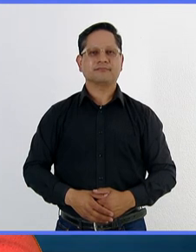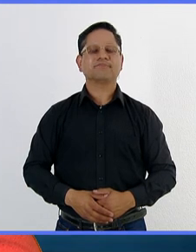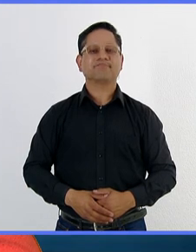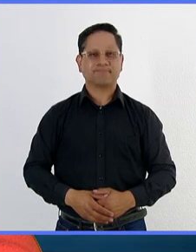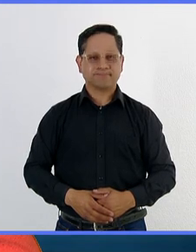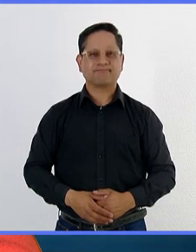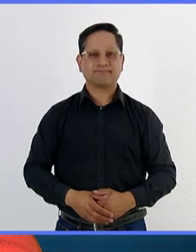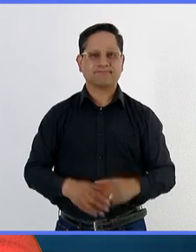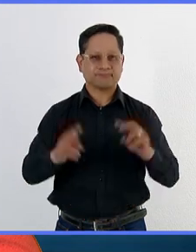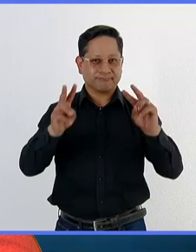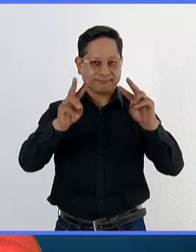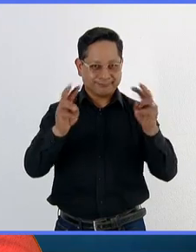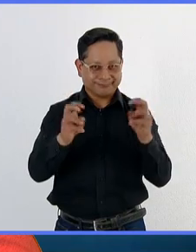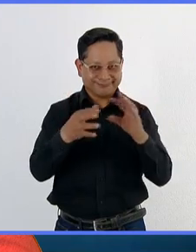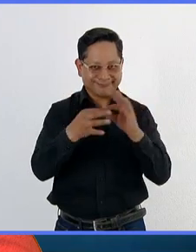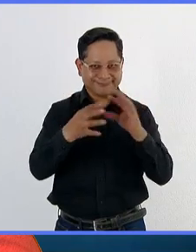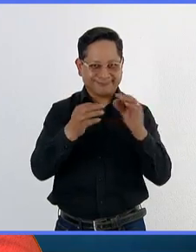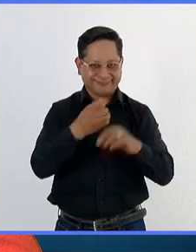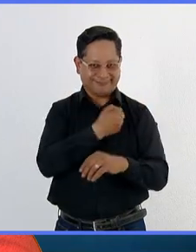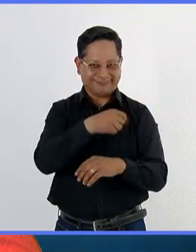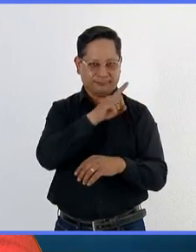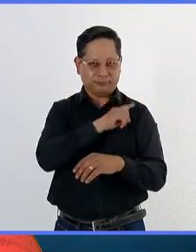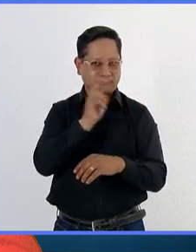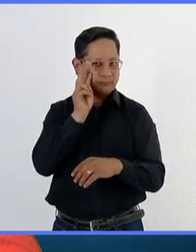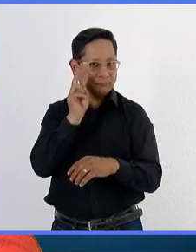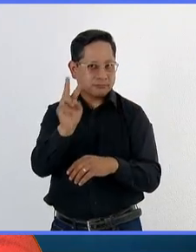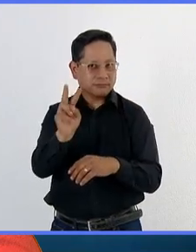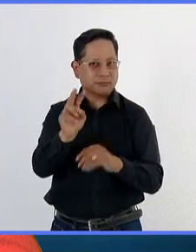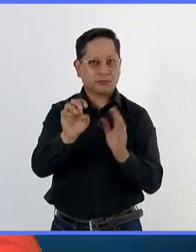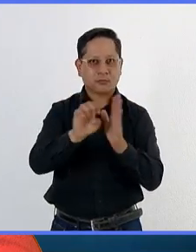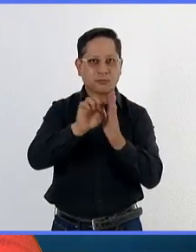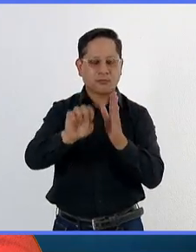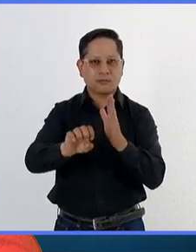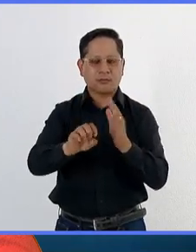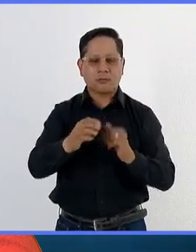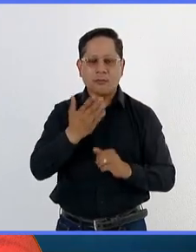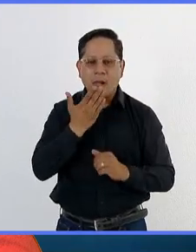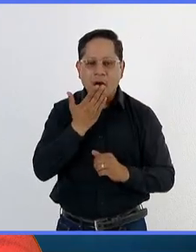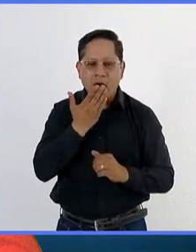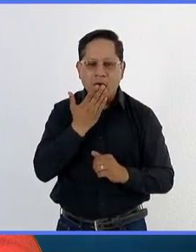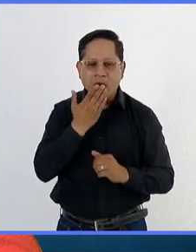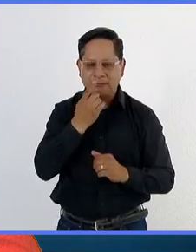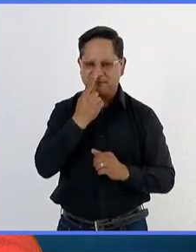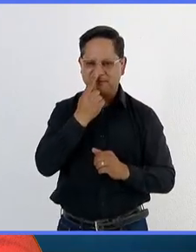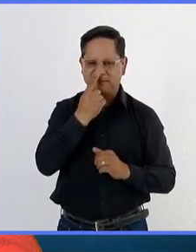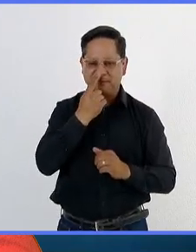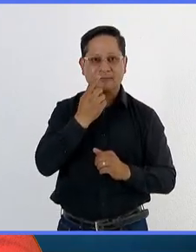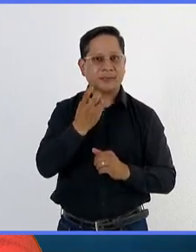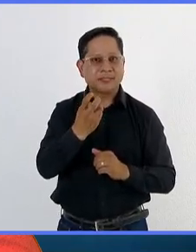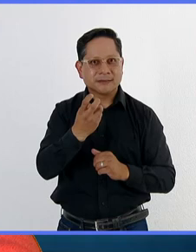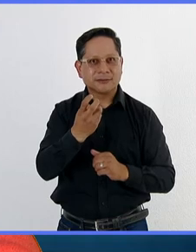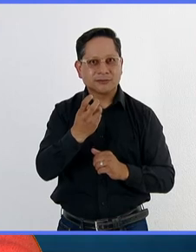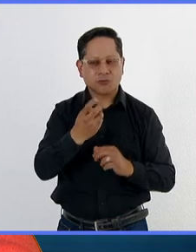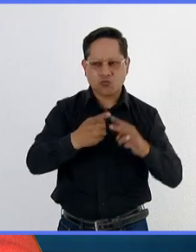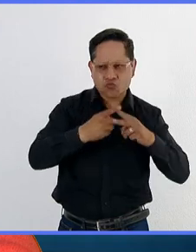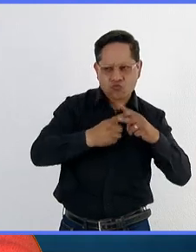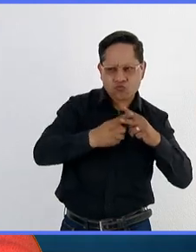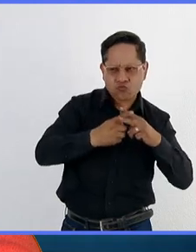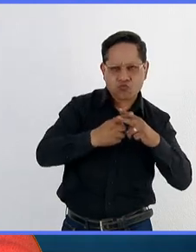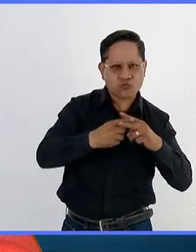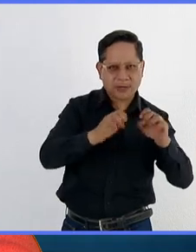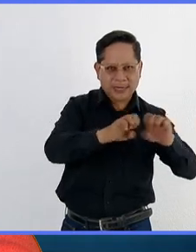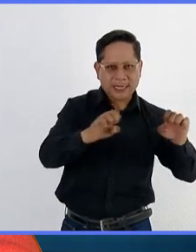Seguimos con temas de salud. En la siguiente nota veremos cómo a través del aliento y con ayuda de algoritmos matemáticos, un equipo de